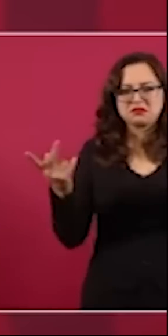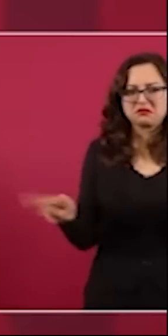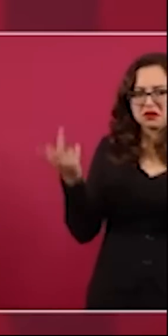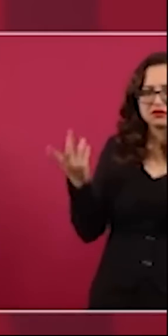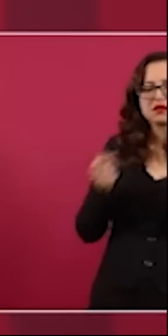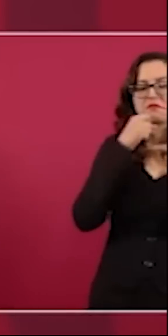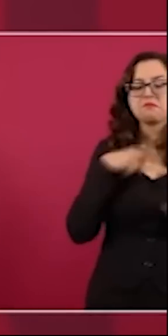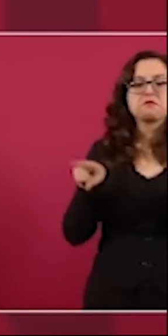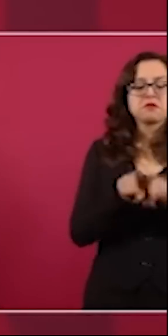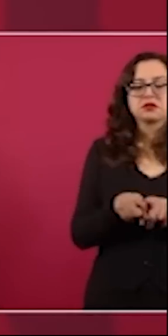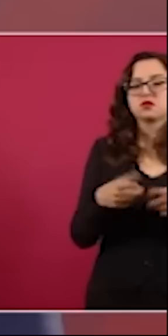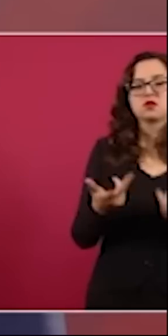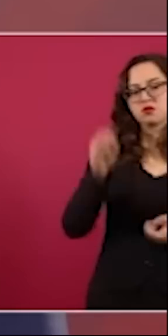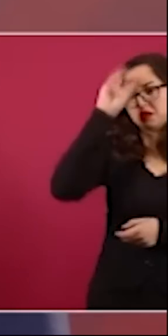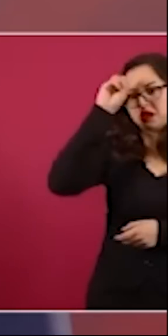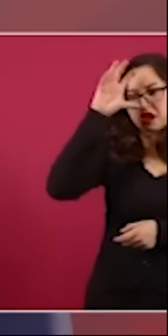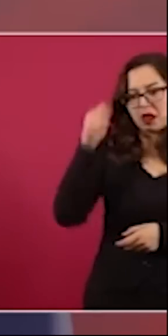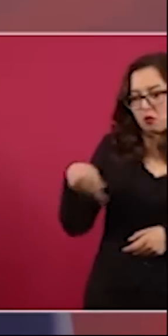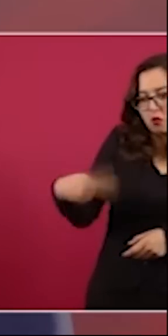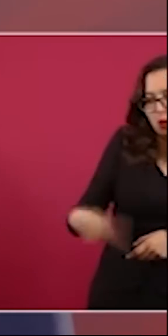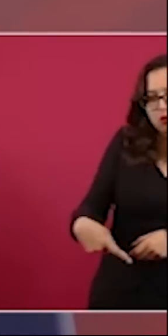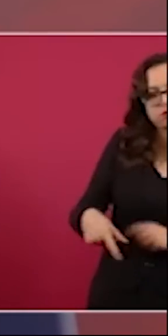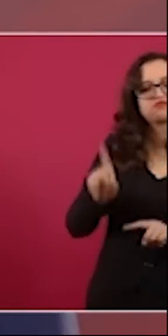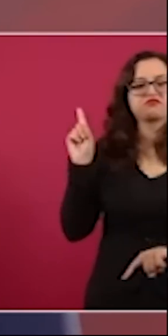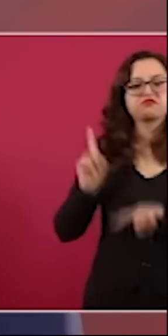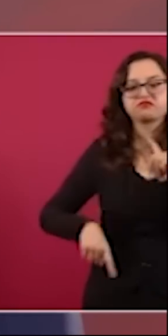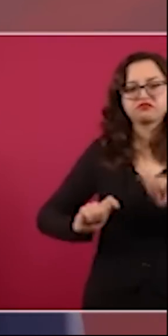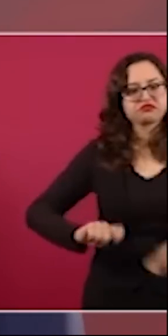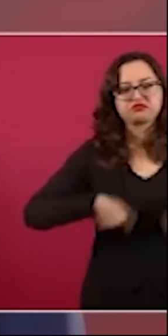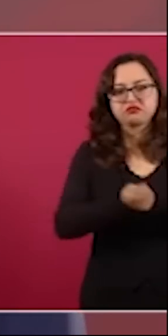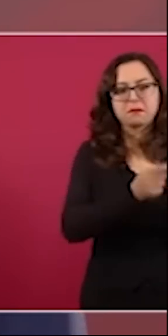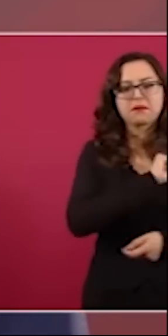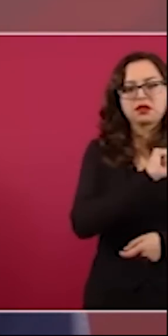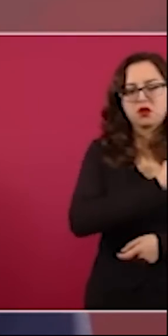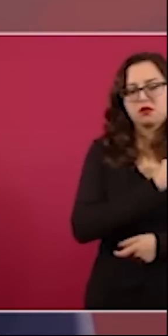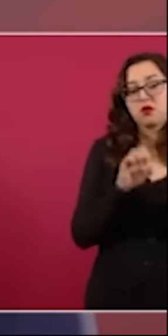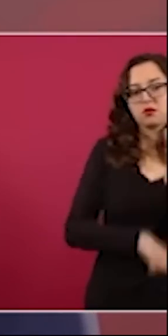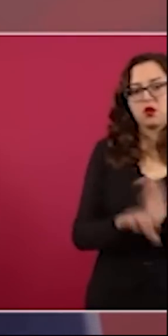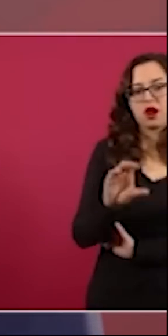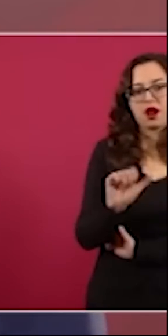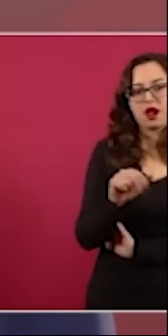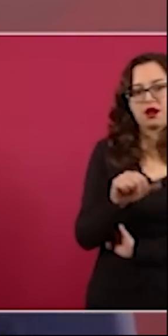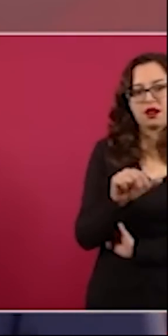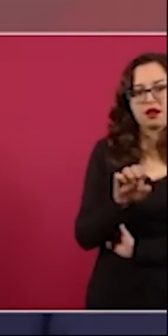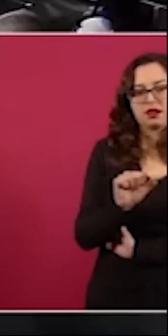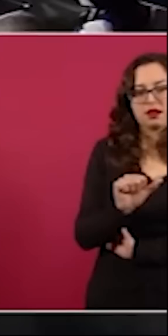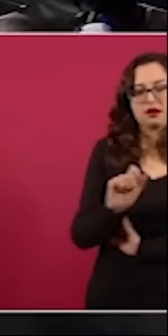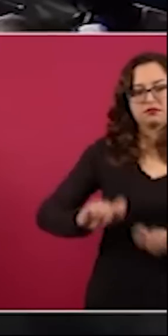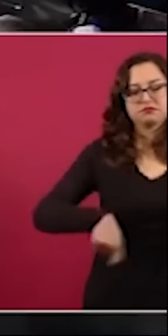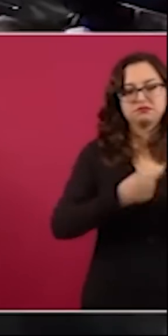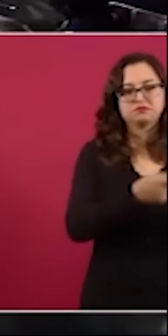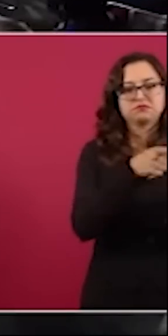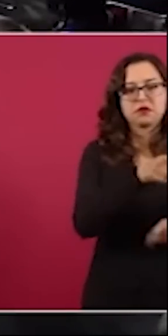plantas mineras fue cuando se vendió caranea a lo que se conoce como